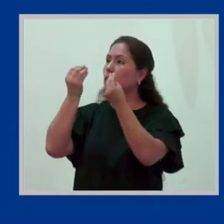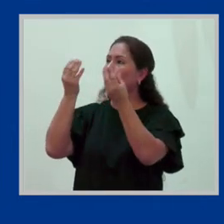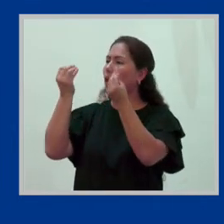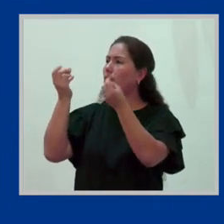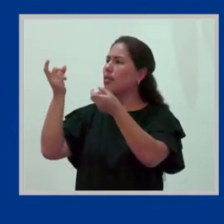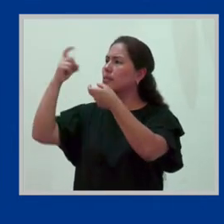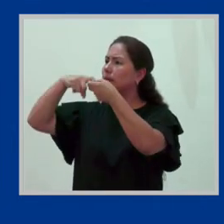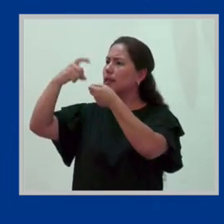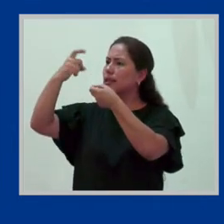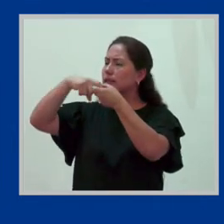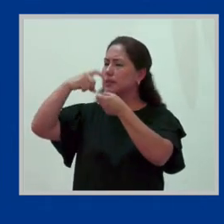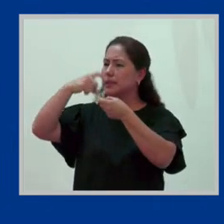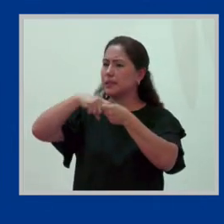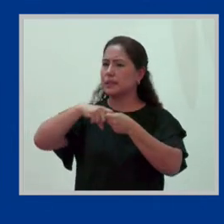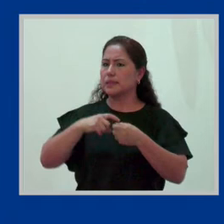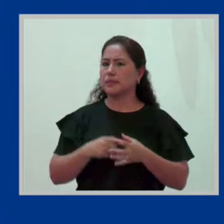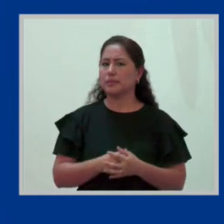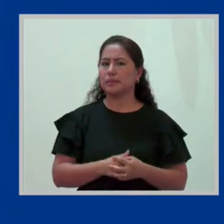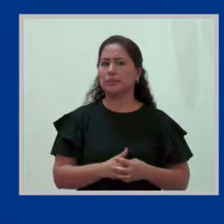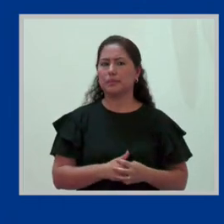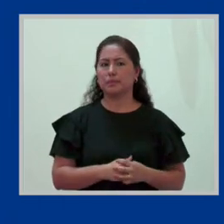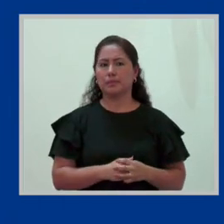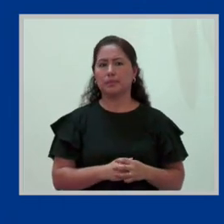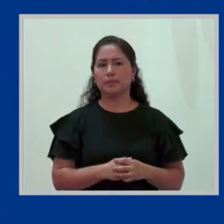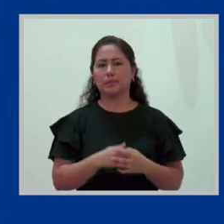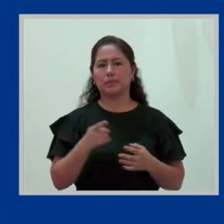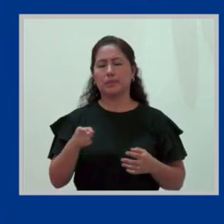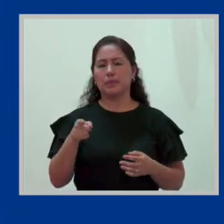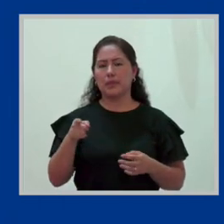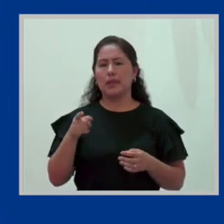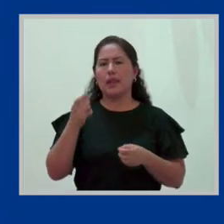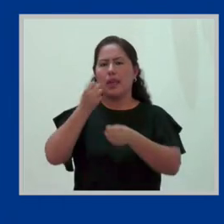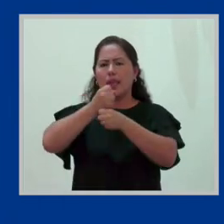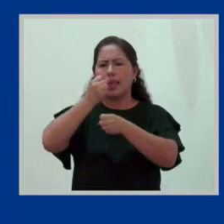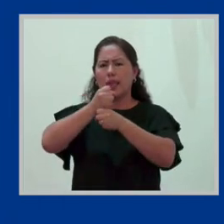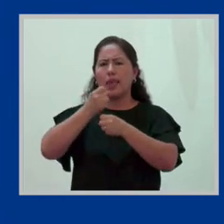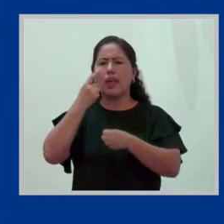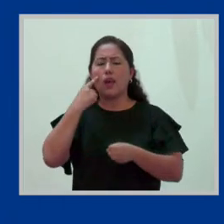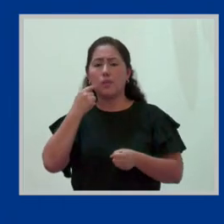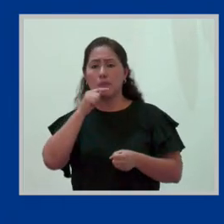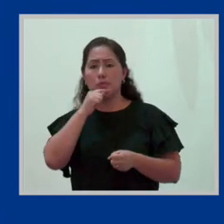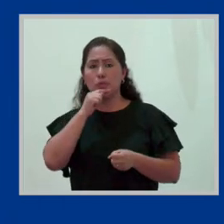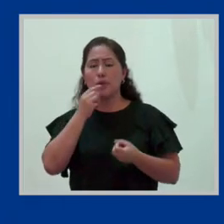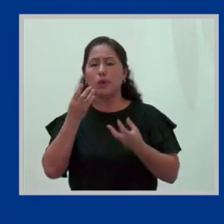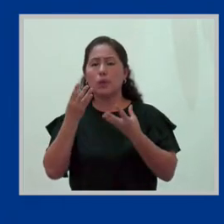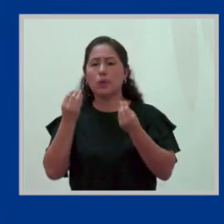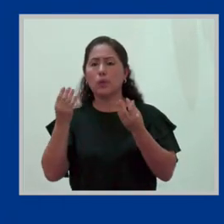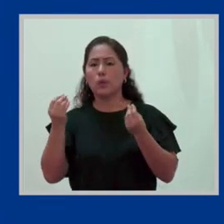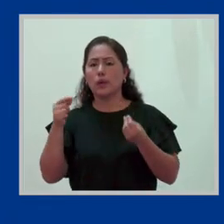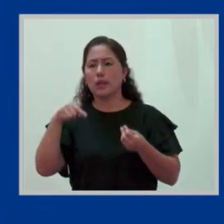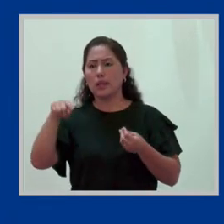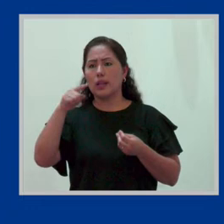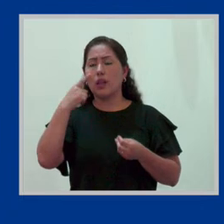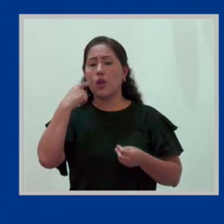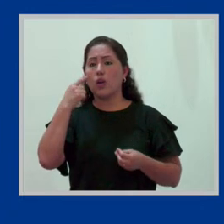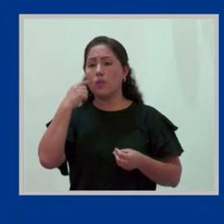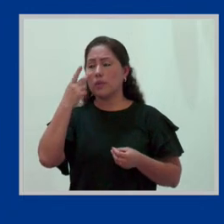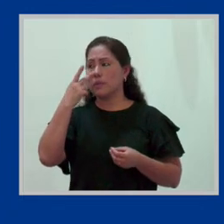que registra 2007, brecha de participación laboral entre hombres y mujeres en favor de los hombres